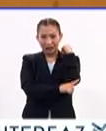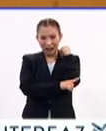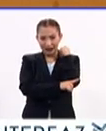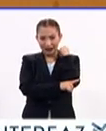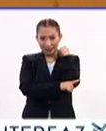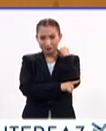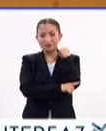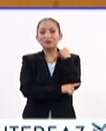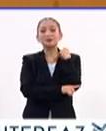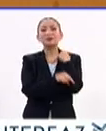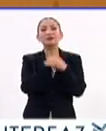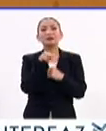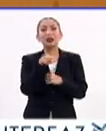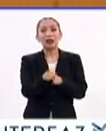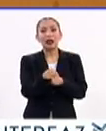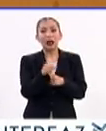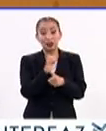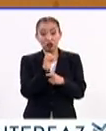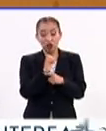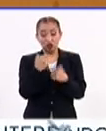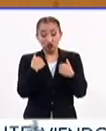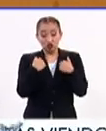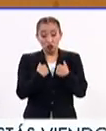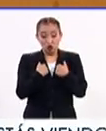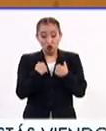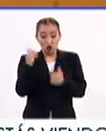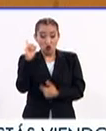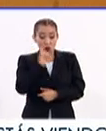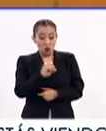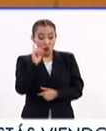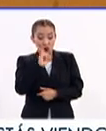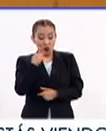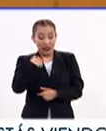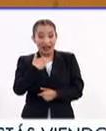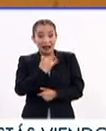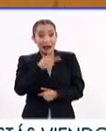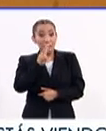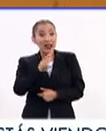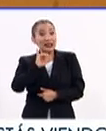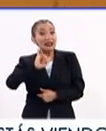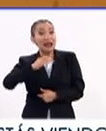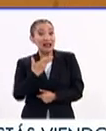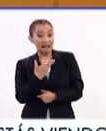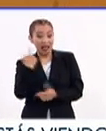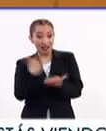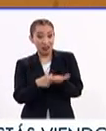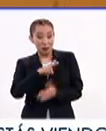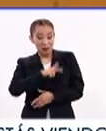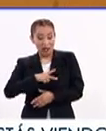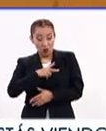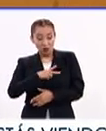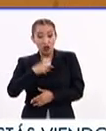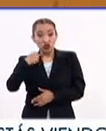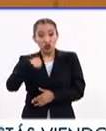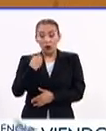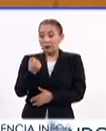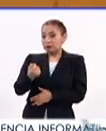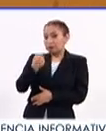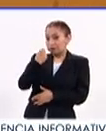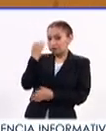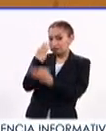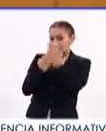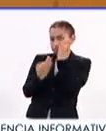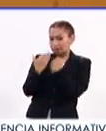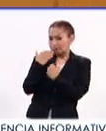si tú eres una persona, una mujer con VIH y llevas un tratamiento adecuado,